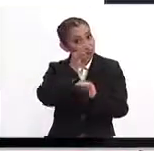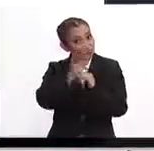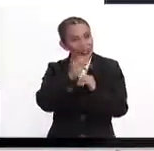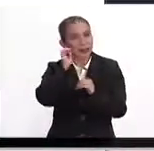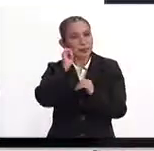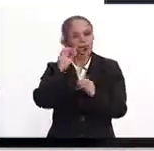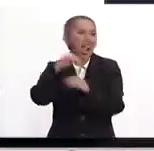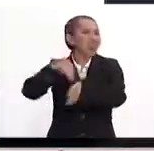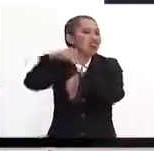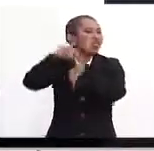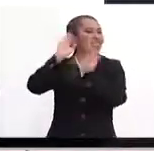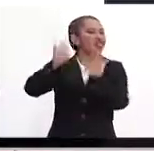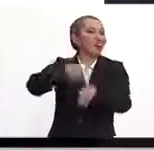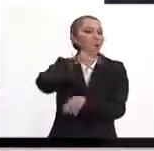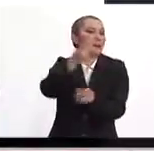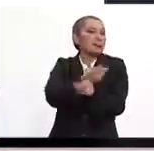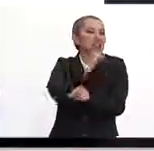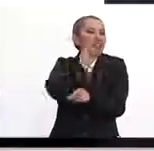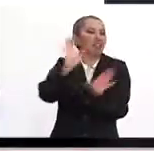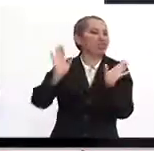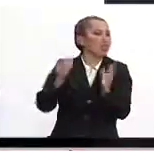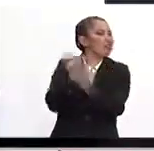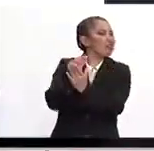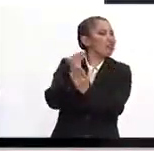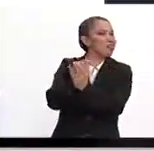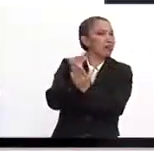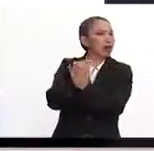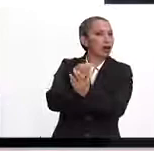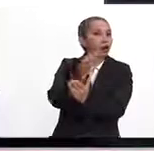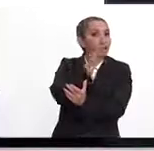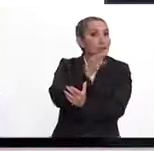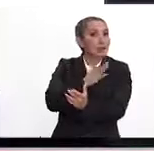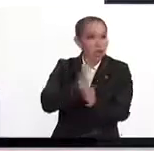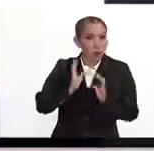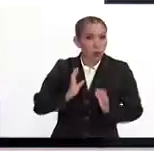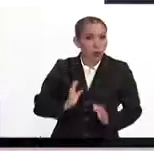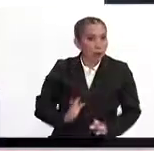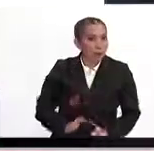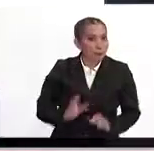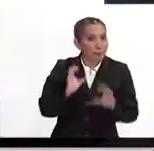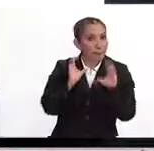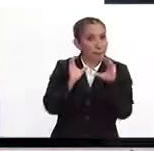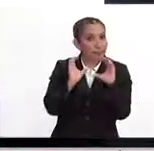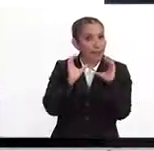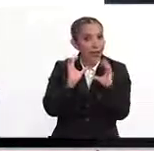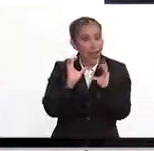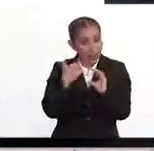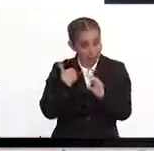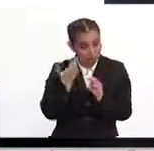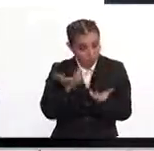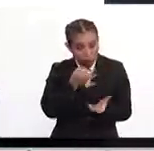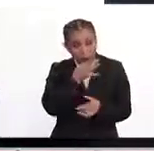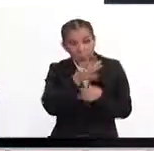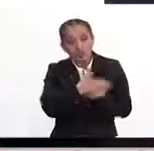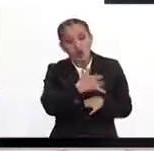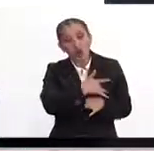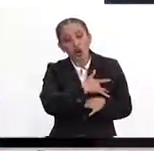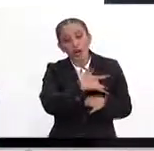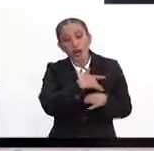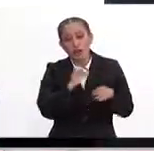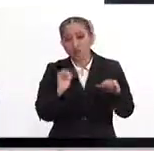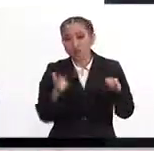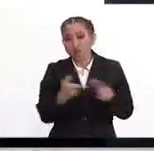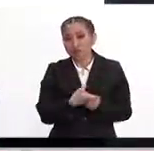propensos a justificar los síntomas cuando el cuerpo te está avisando de... Cuidado, puedes tener algún...